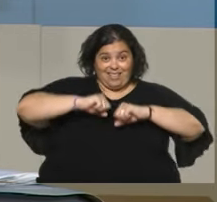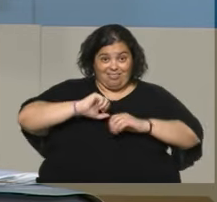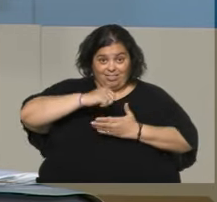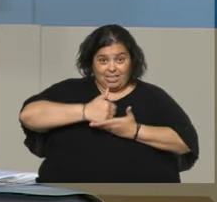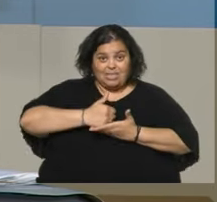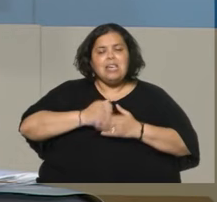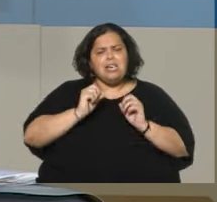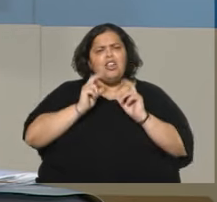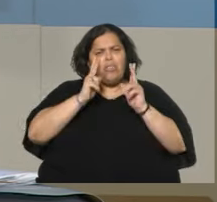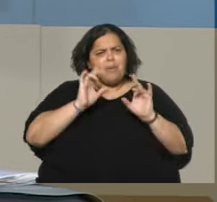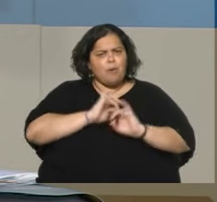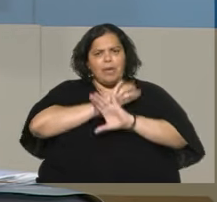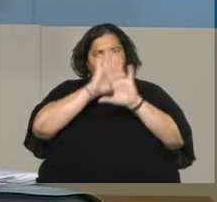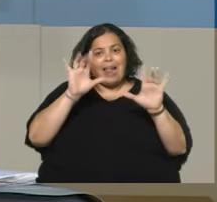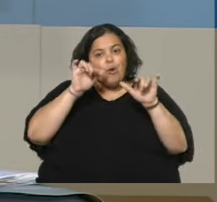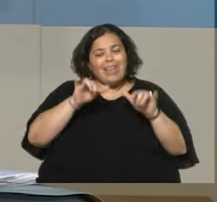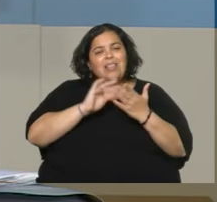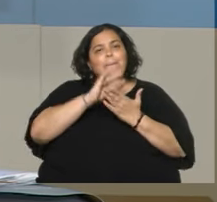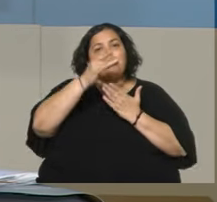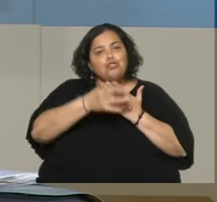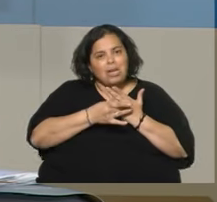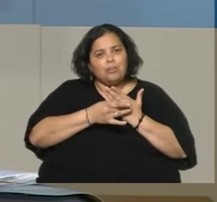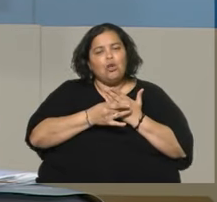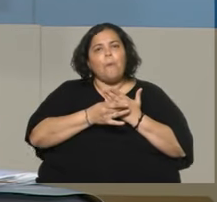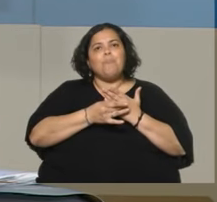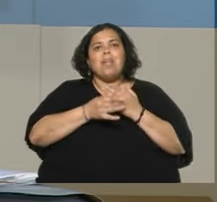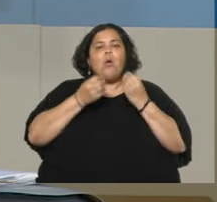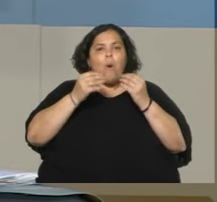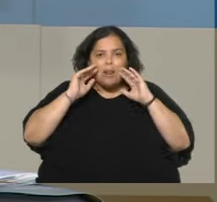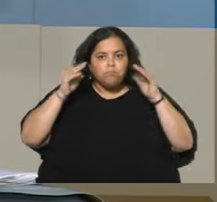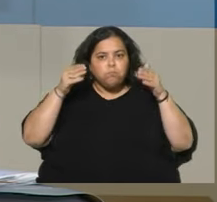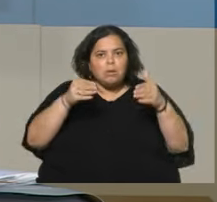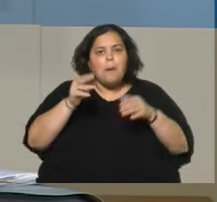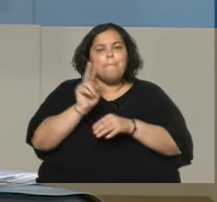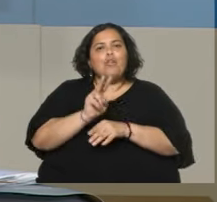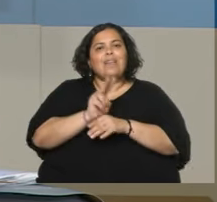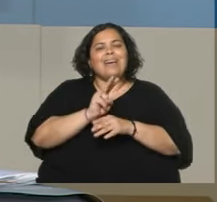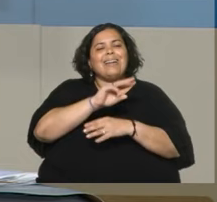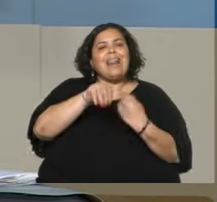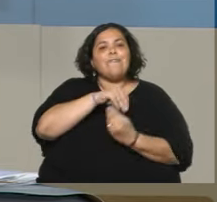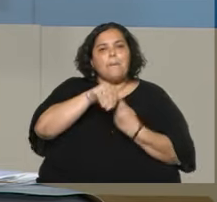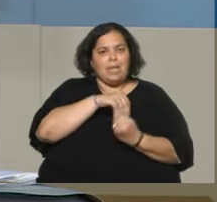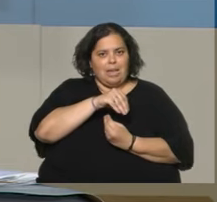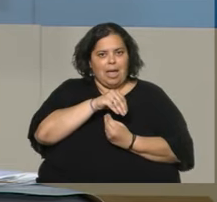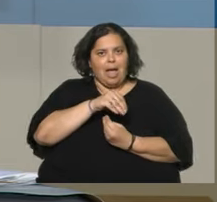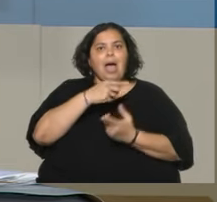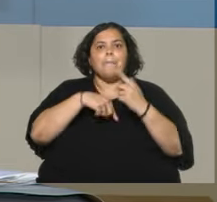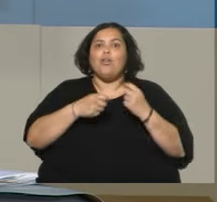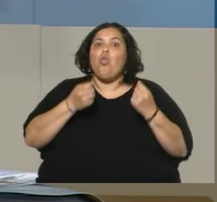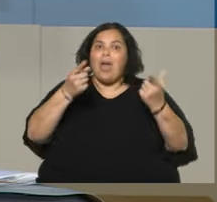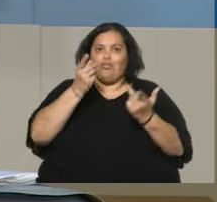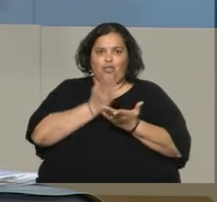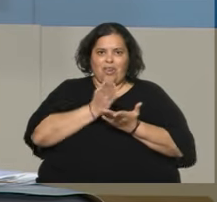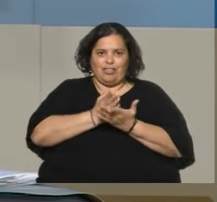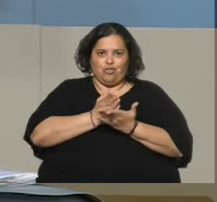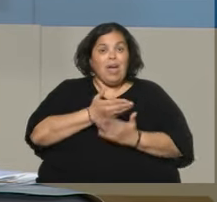dejamos bien claro. El proyecto tiene bien claro que el núcleo vertebrador es proteger a las familias, pero garantizando derechos. Y eso el Estado